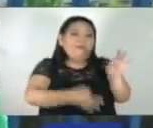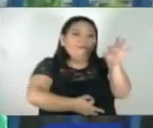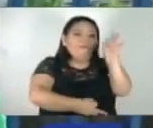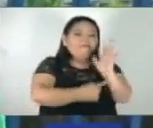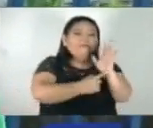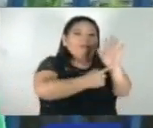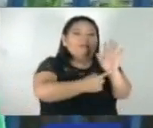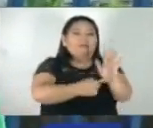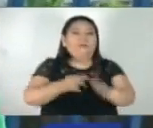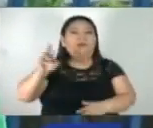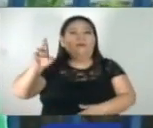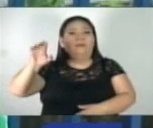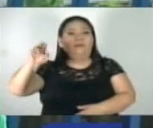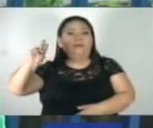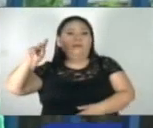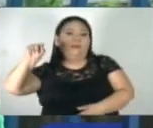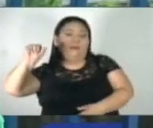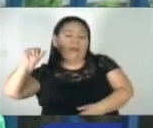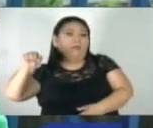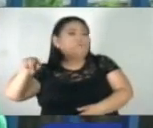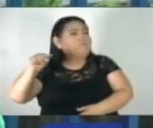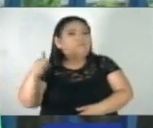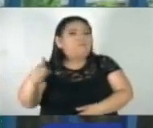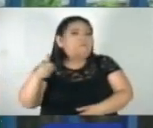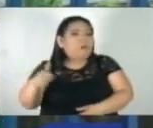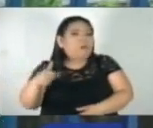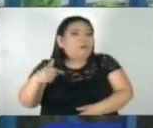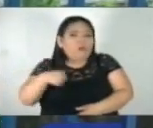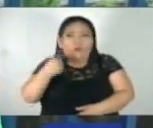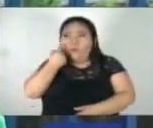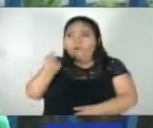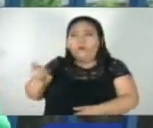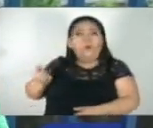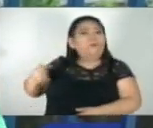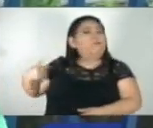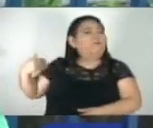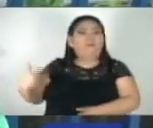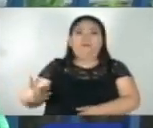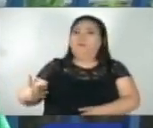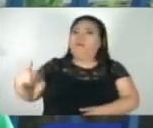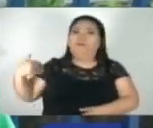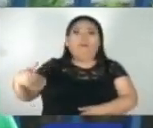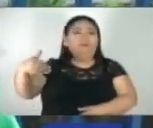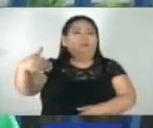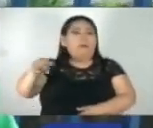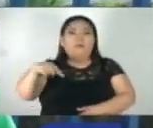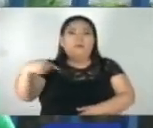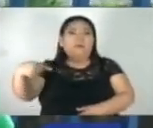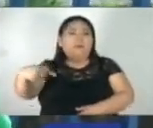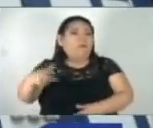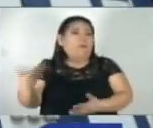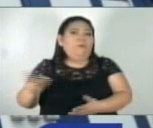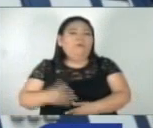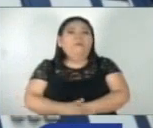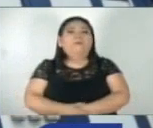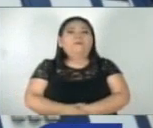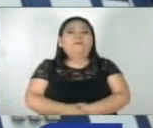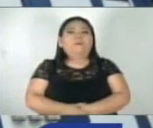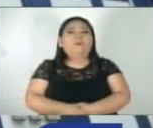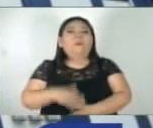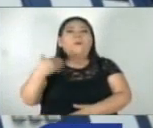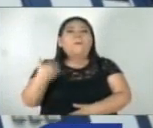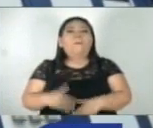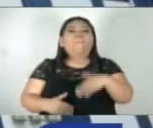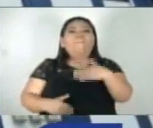la renta. Entonces me parece excelente. Y yo veo que año con año siempre están ellos acá en este lugar. El